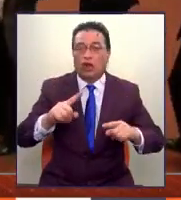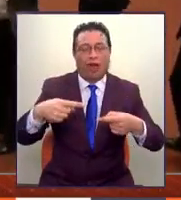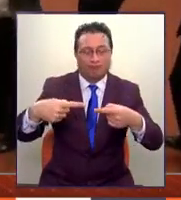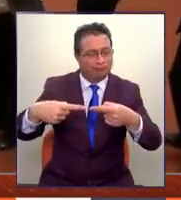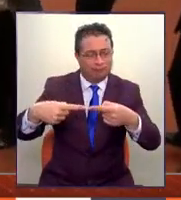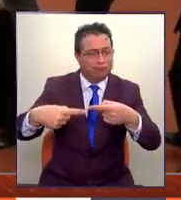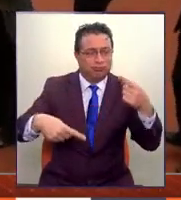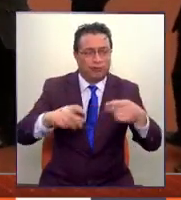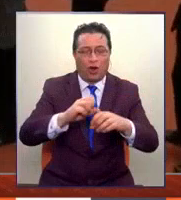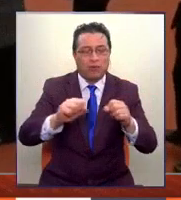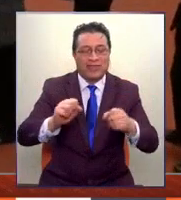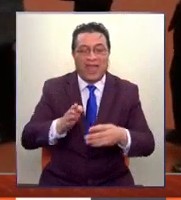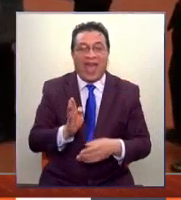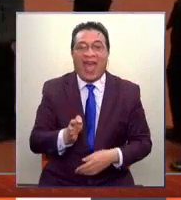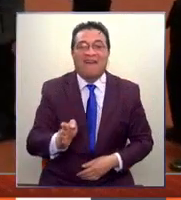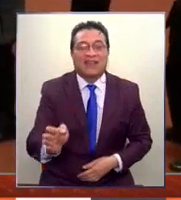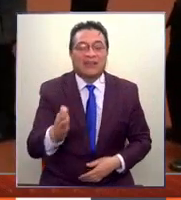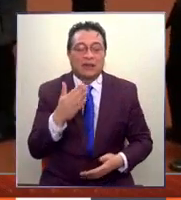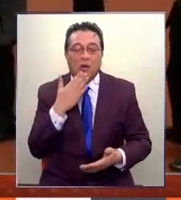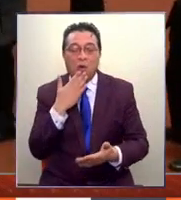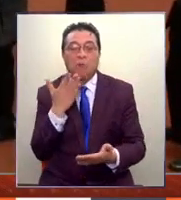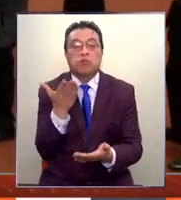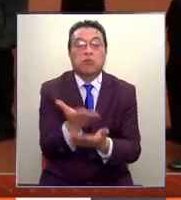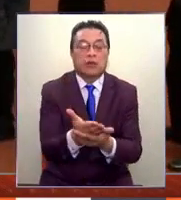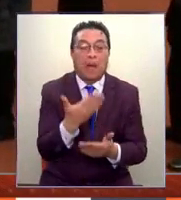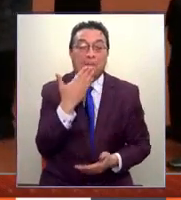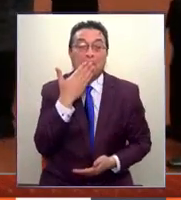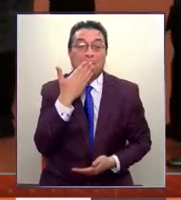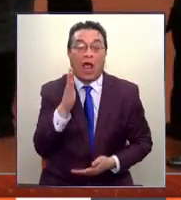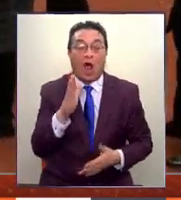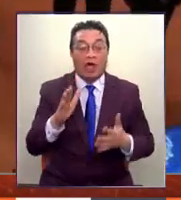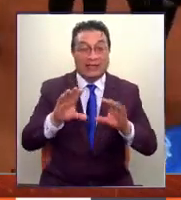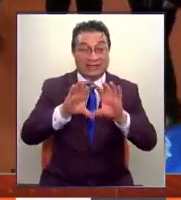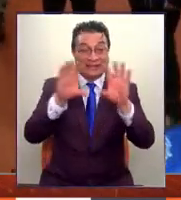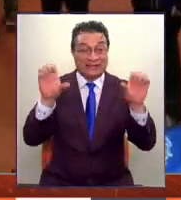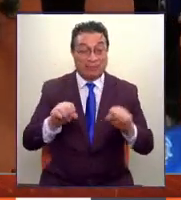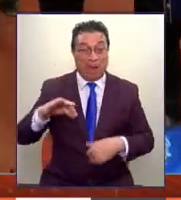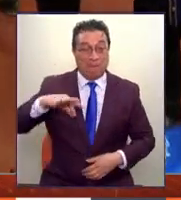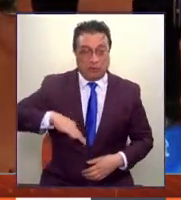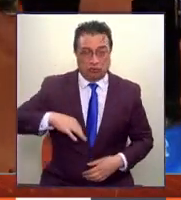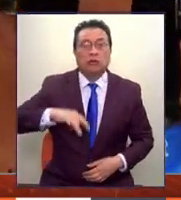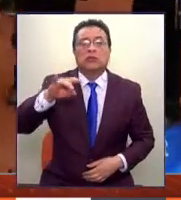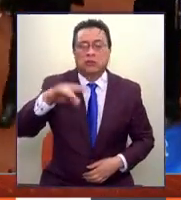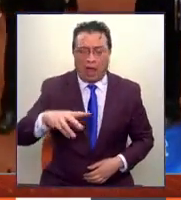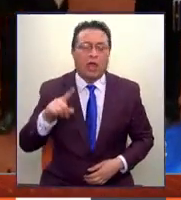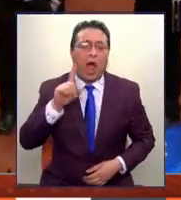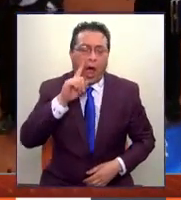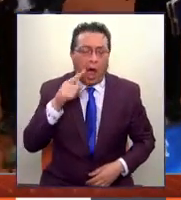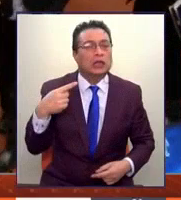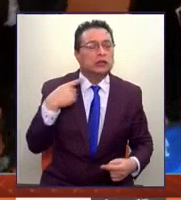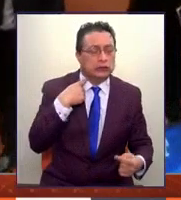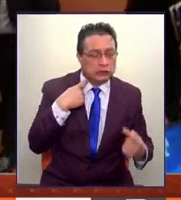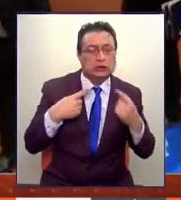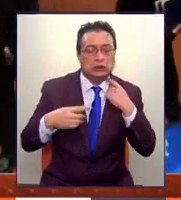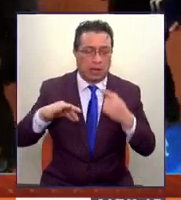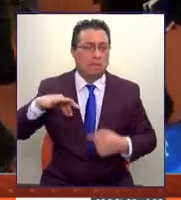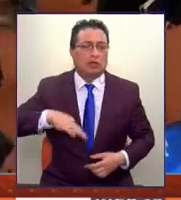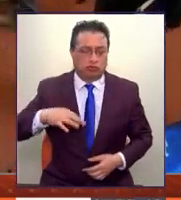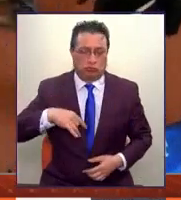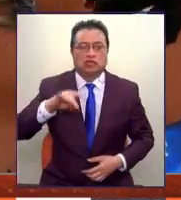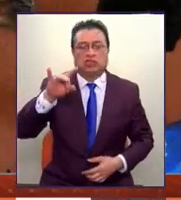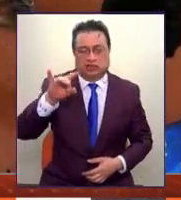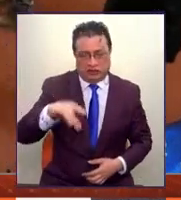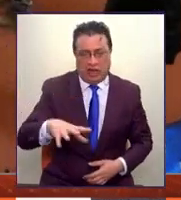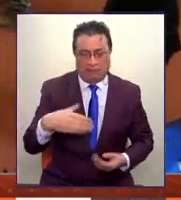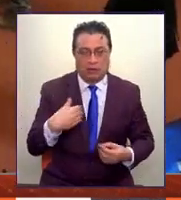avanzar o proponer avanzar en mejorar nuestro sistema de pensiones, que sabemos que tiene déficit, sabemos que tiene problemas en aras de